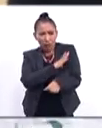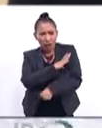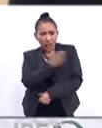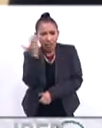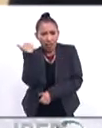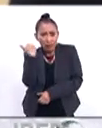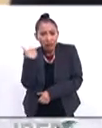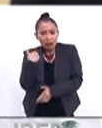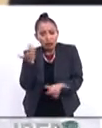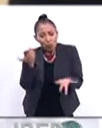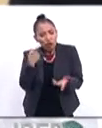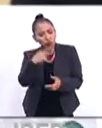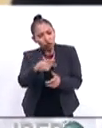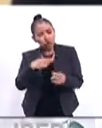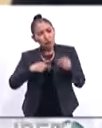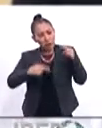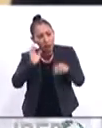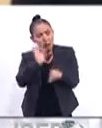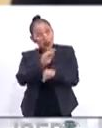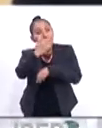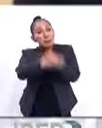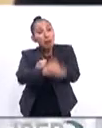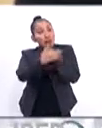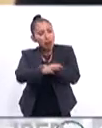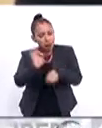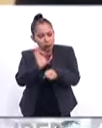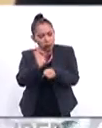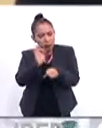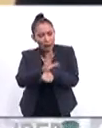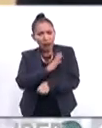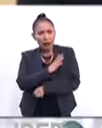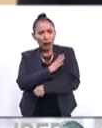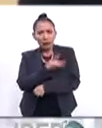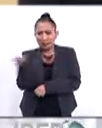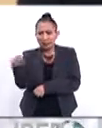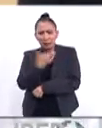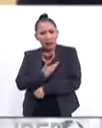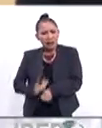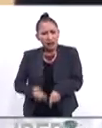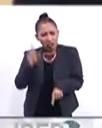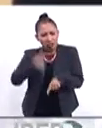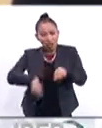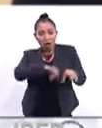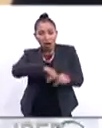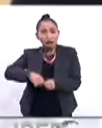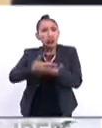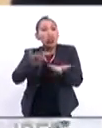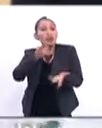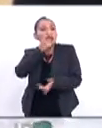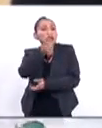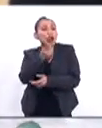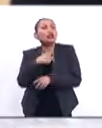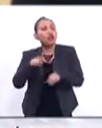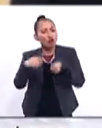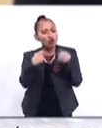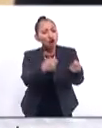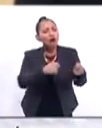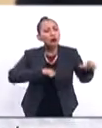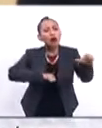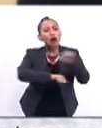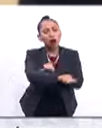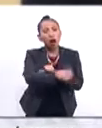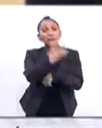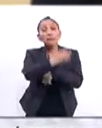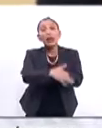estatus de protección temporal tenían protección el presidente la quitó y ahora dice te doy esto de